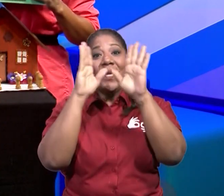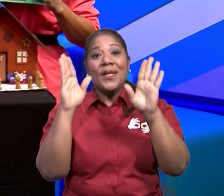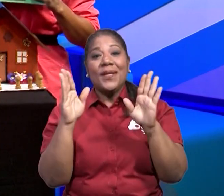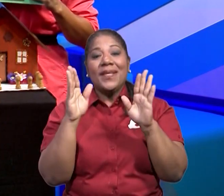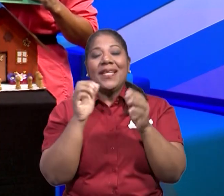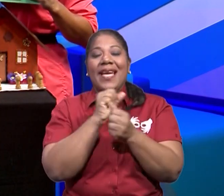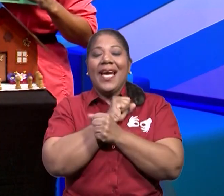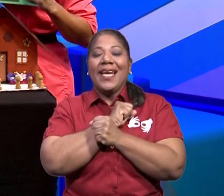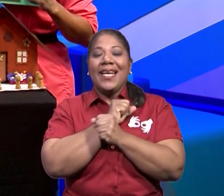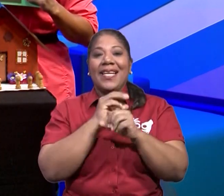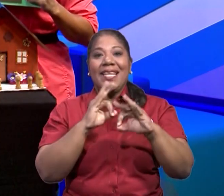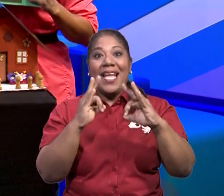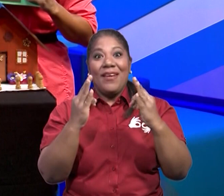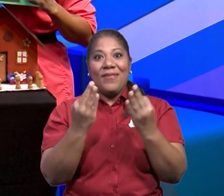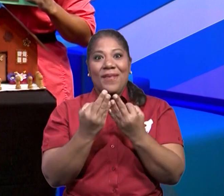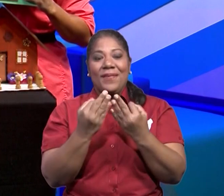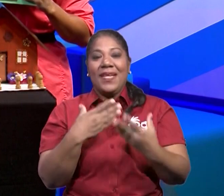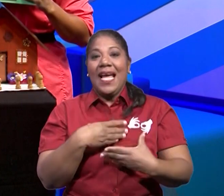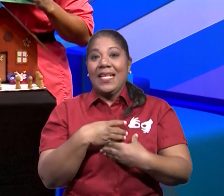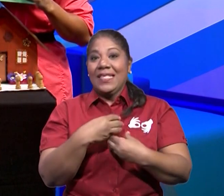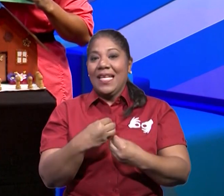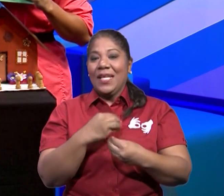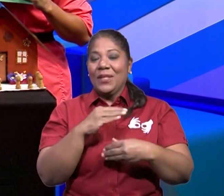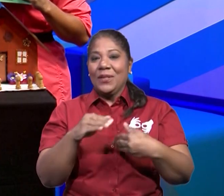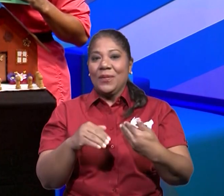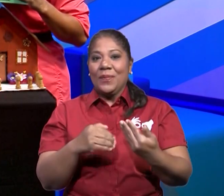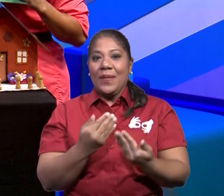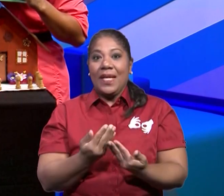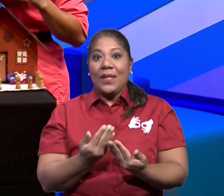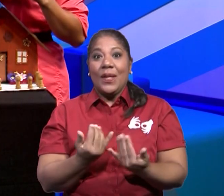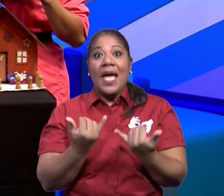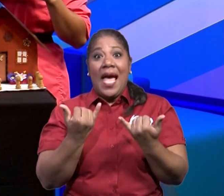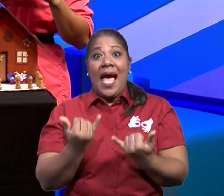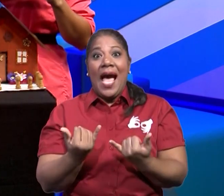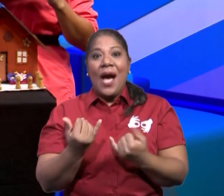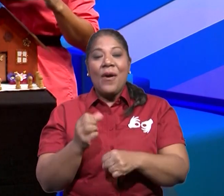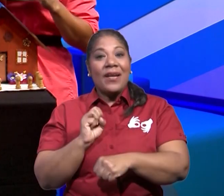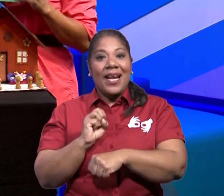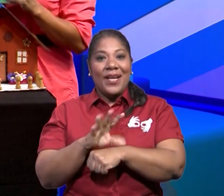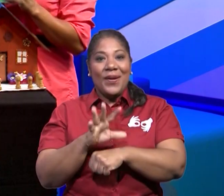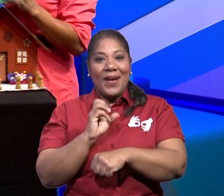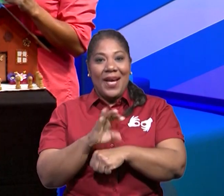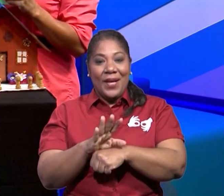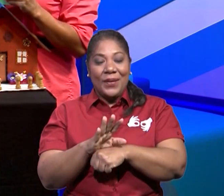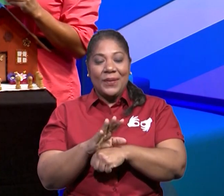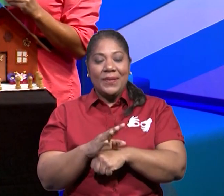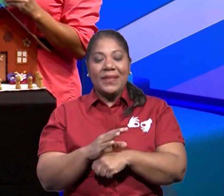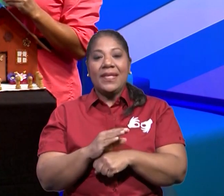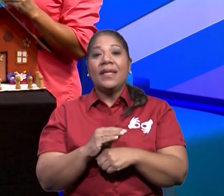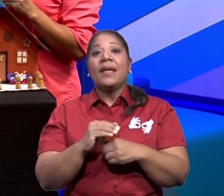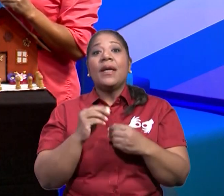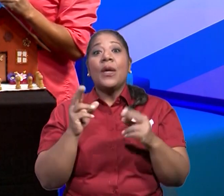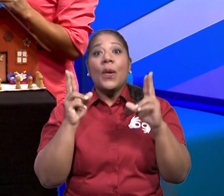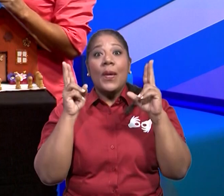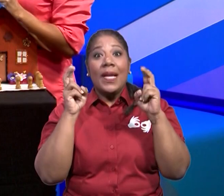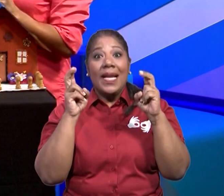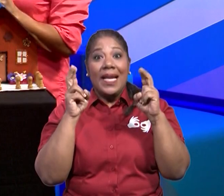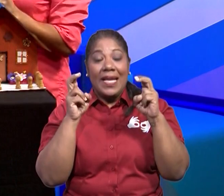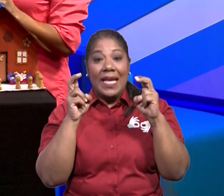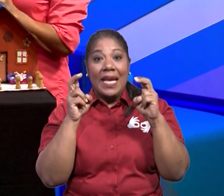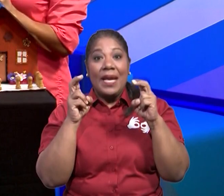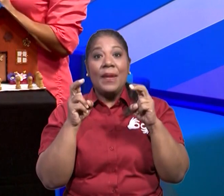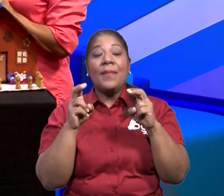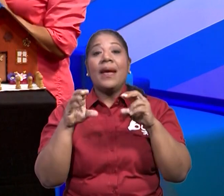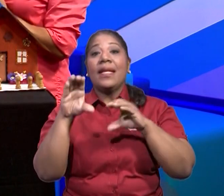familia. ¿Cómo están? Salud para todos. Ha llegado el momento de los ajustes razonables con la materia de ciencias